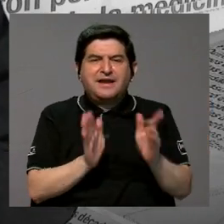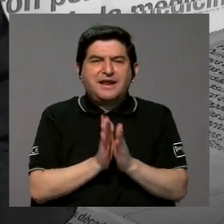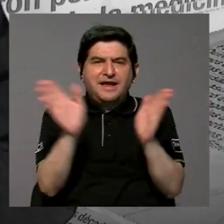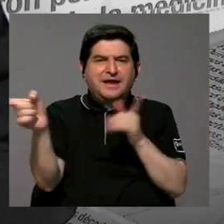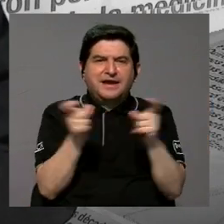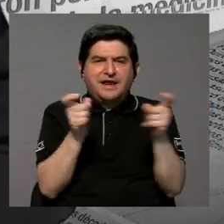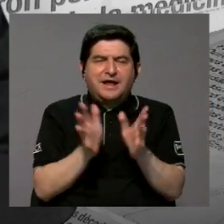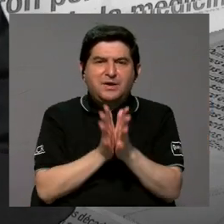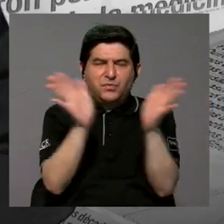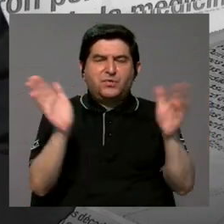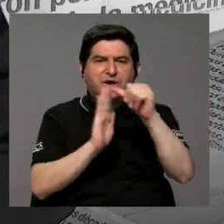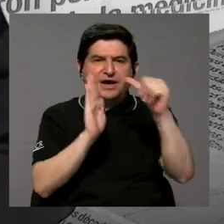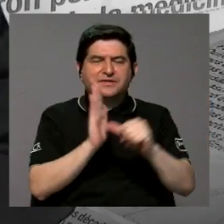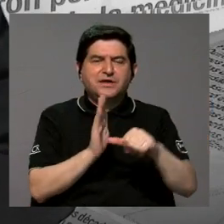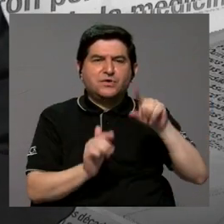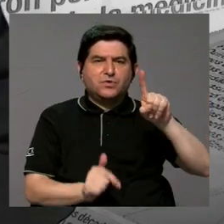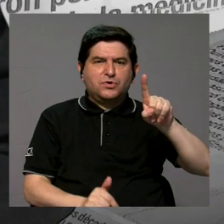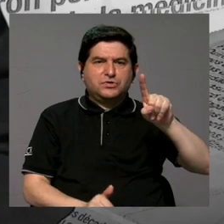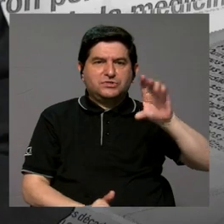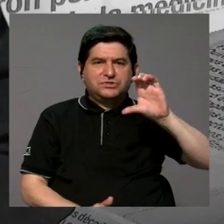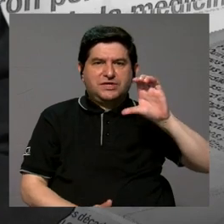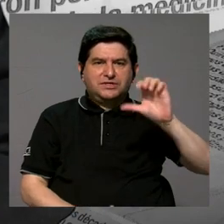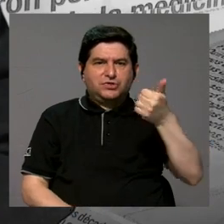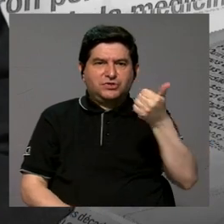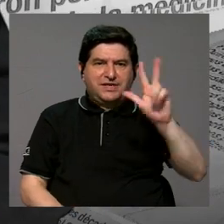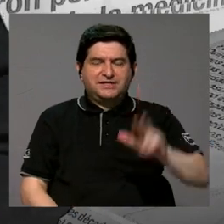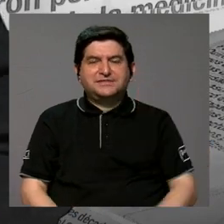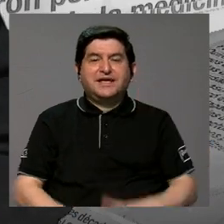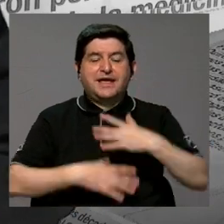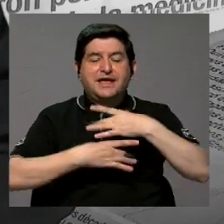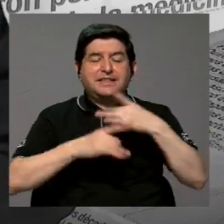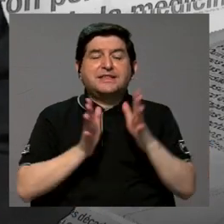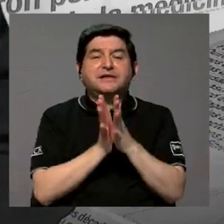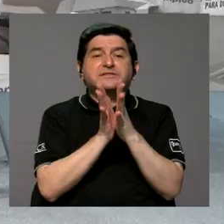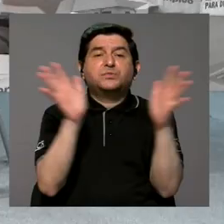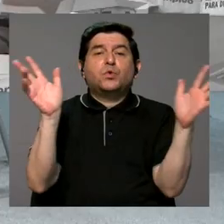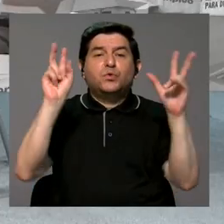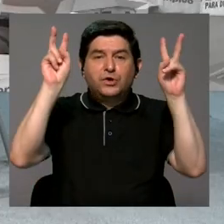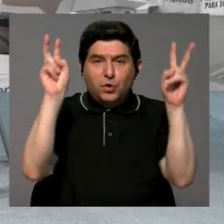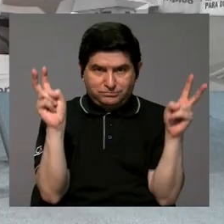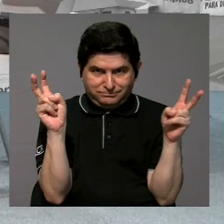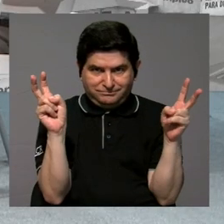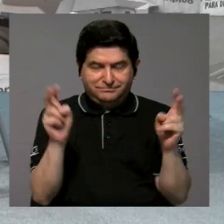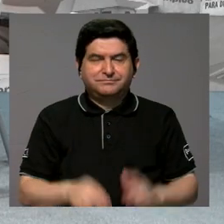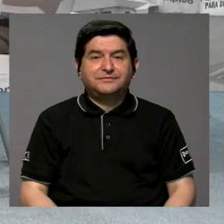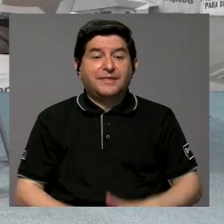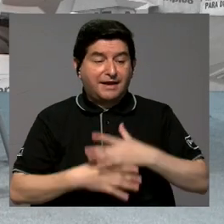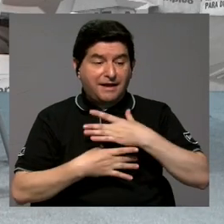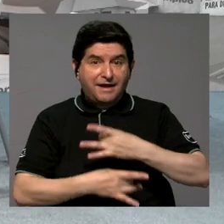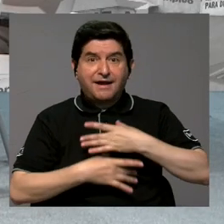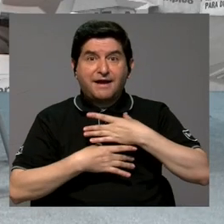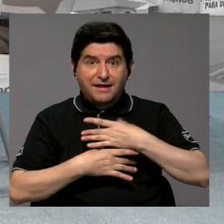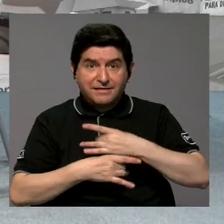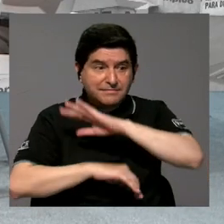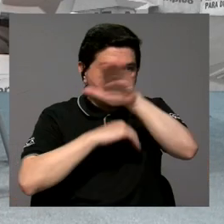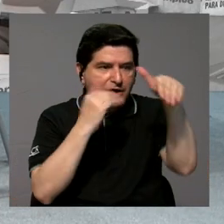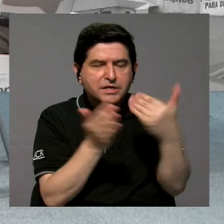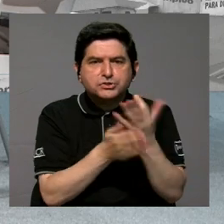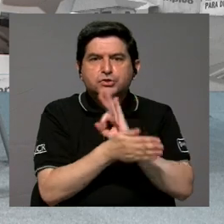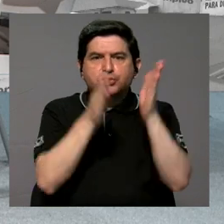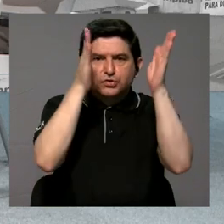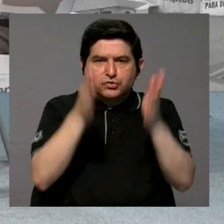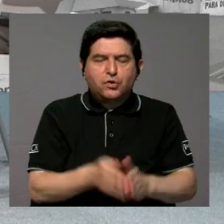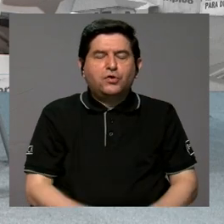Administración Pública, que es el artículo 113, que habla del interés público, que es precisamente el interés por el que todos los